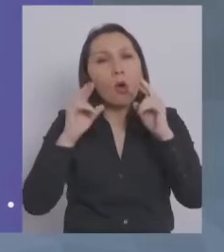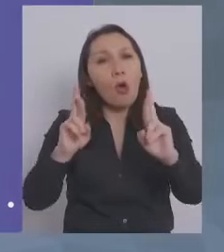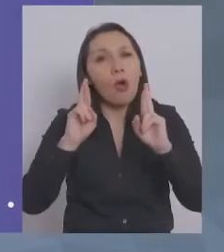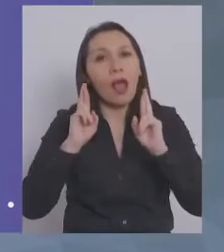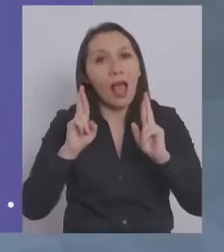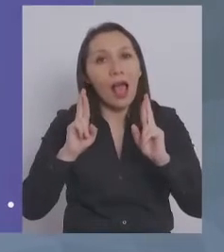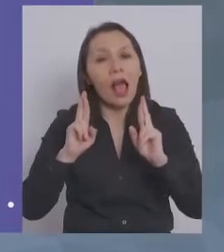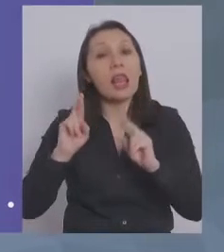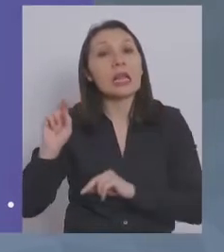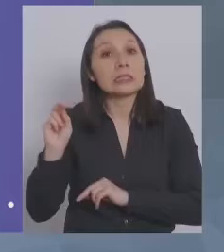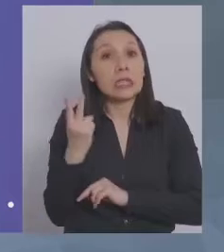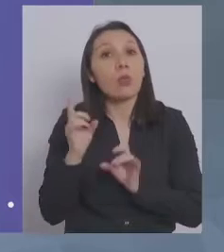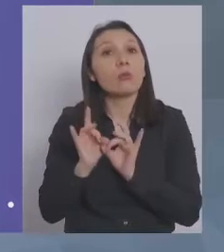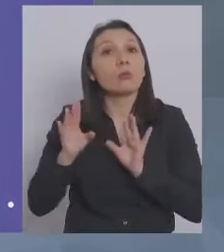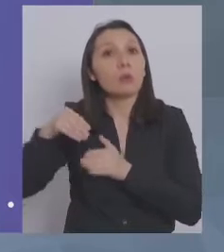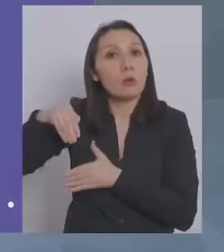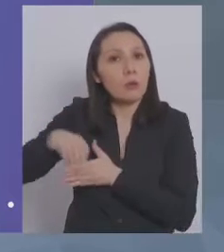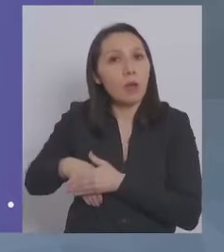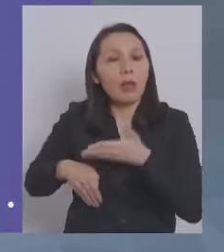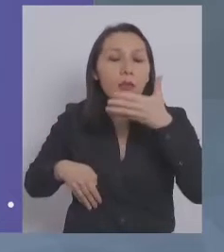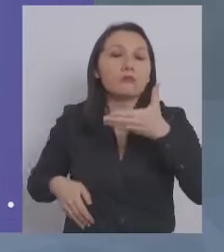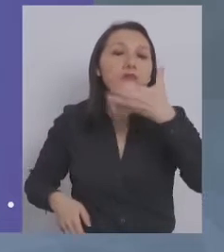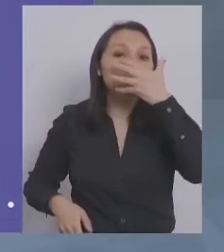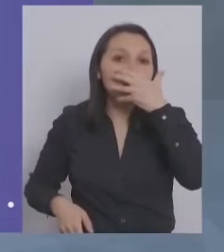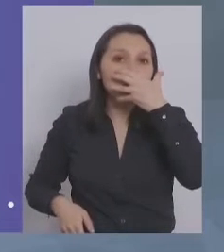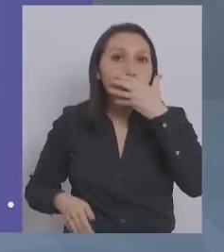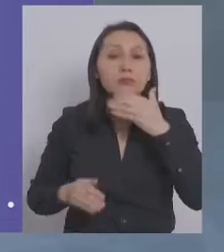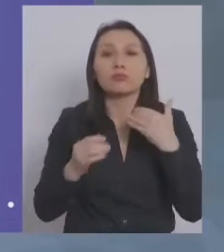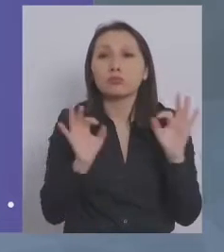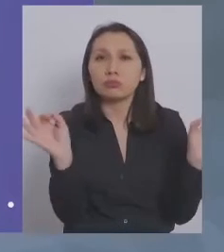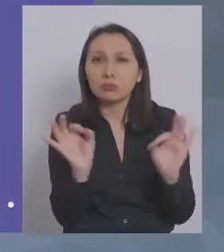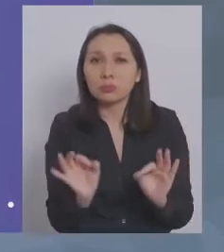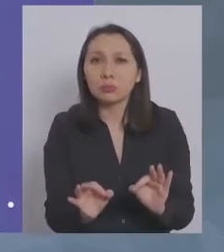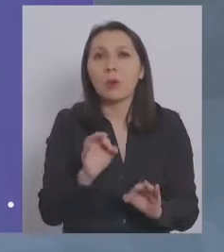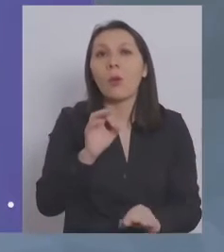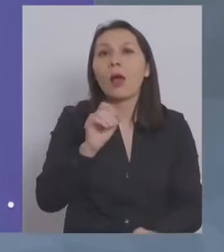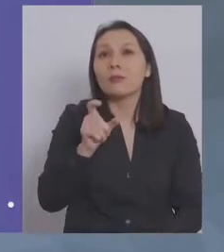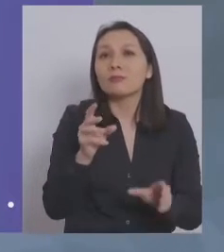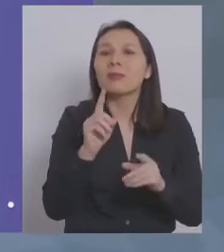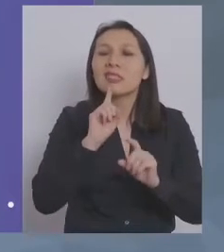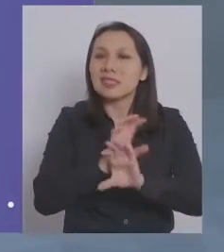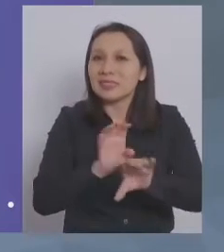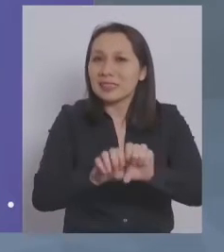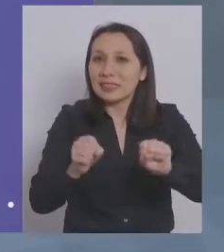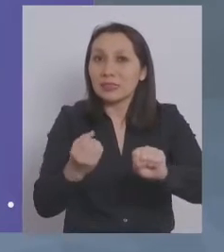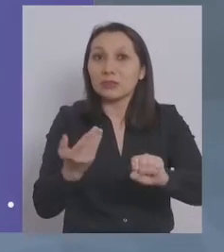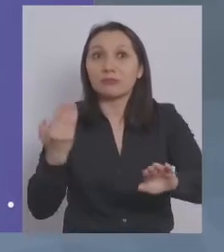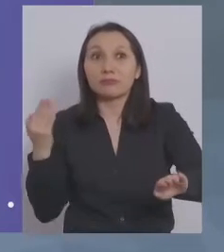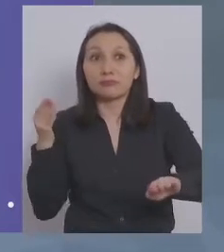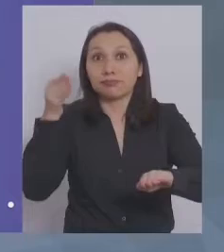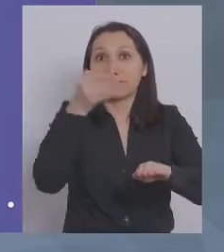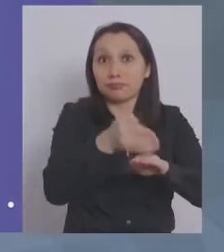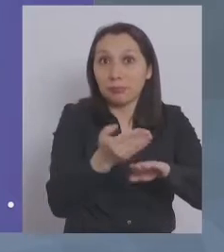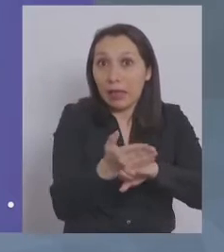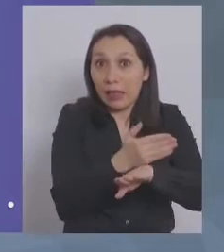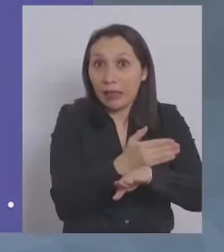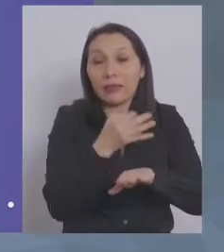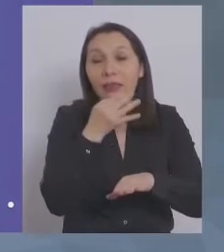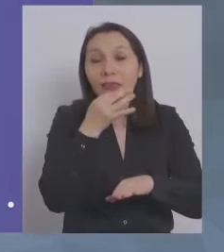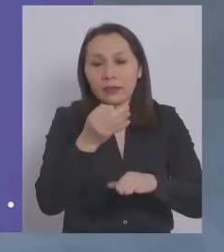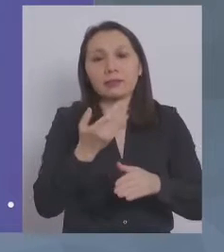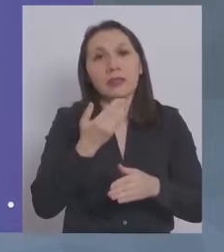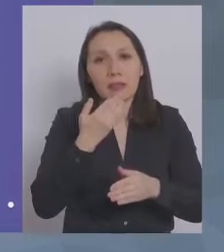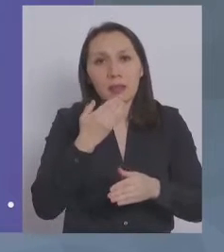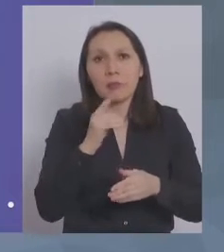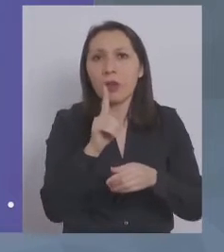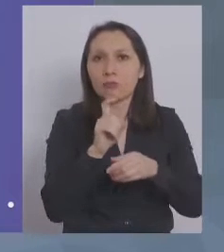llevar una segunda mascarilla. Y en este kit que hemos establecido, que uno tiene que tener listo antes de salir, establecer